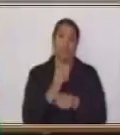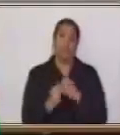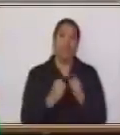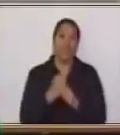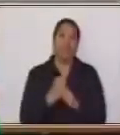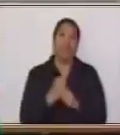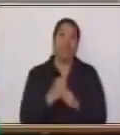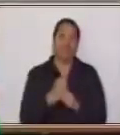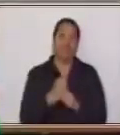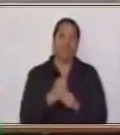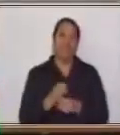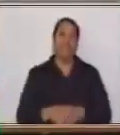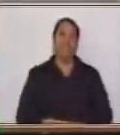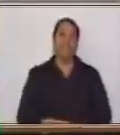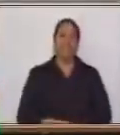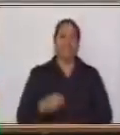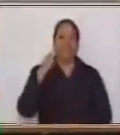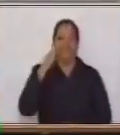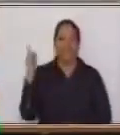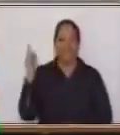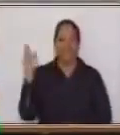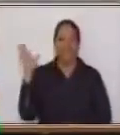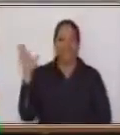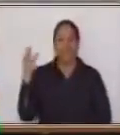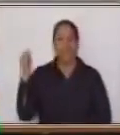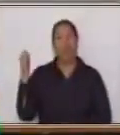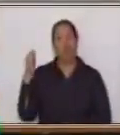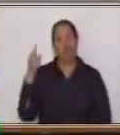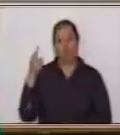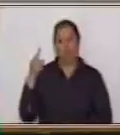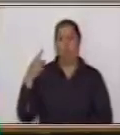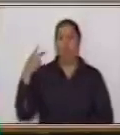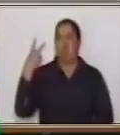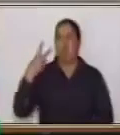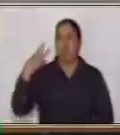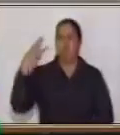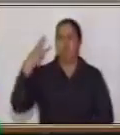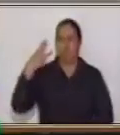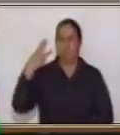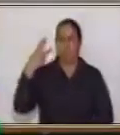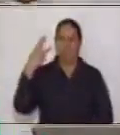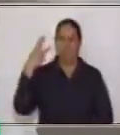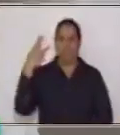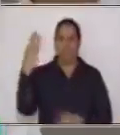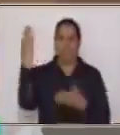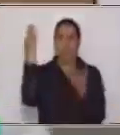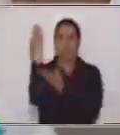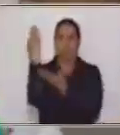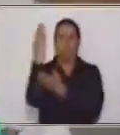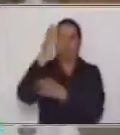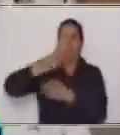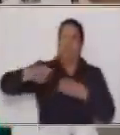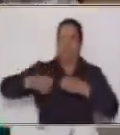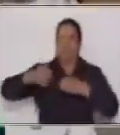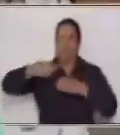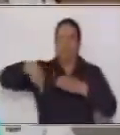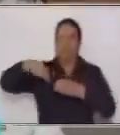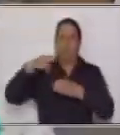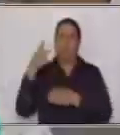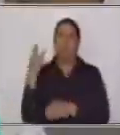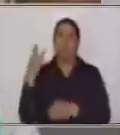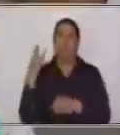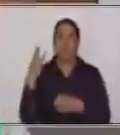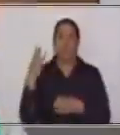Vamos a observar este. Vamos a contar. Uno, dos, tres. Este tronco tenía